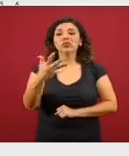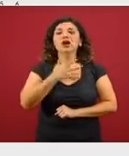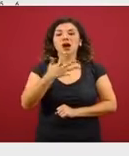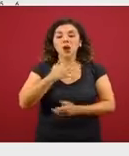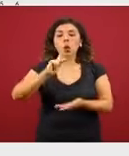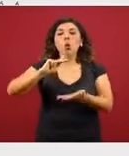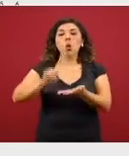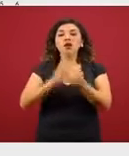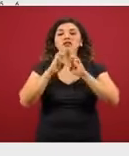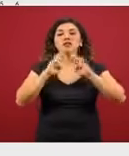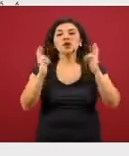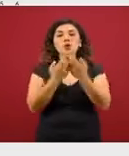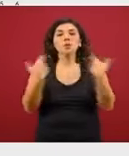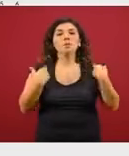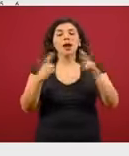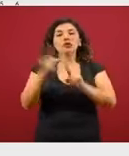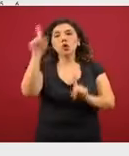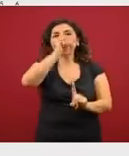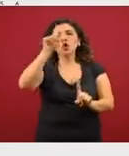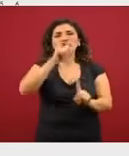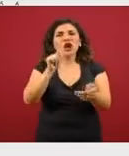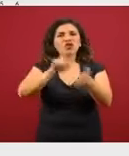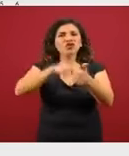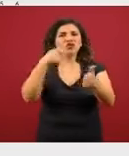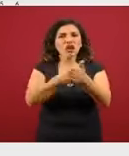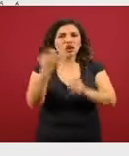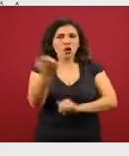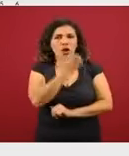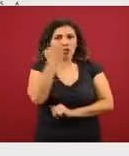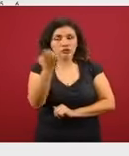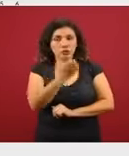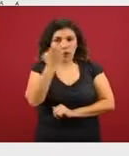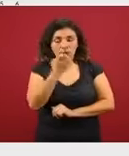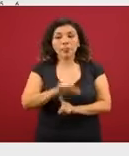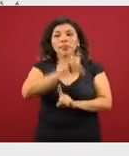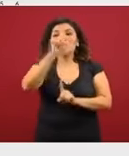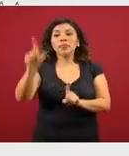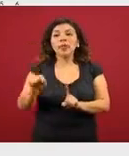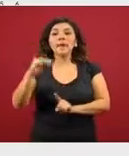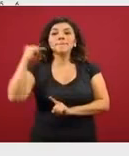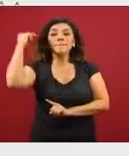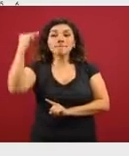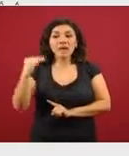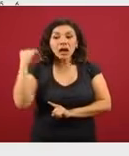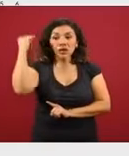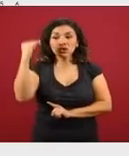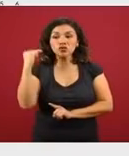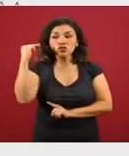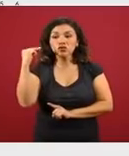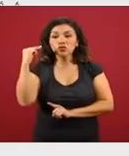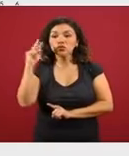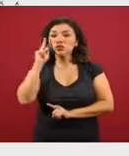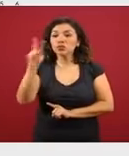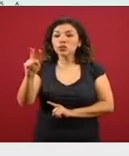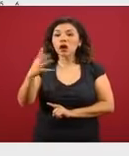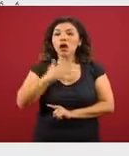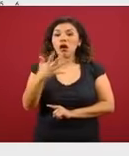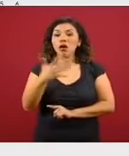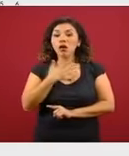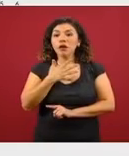consejo técnico escolar. Si nos vamos a marzo, en marzo